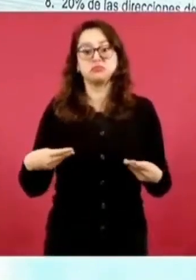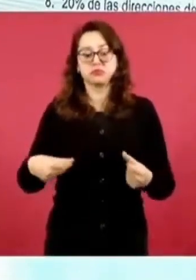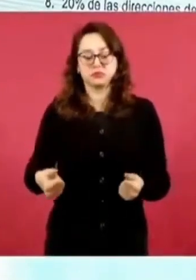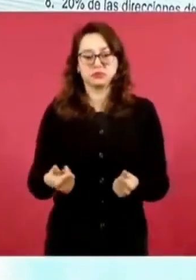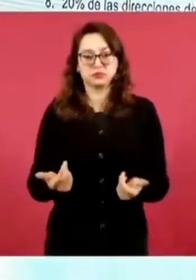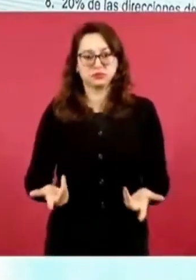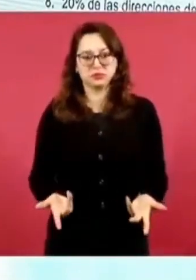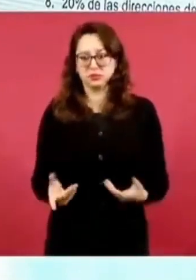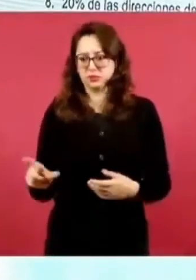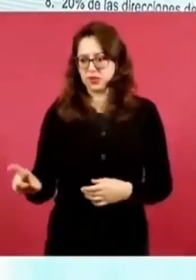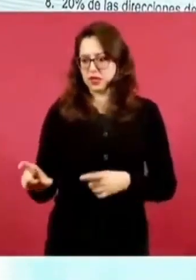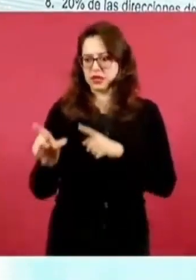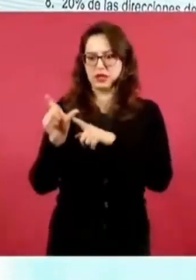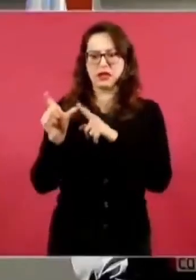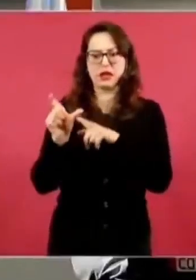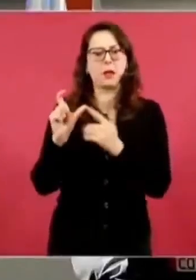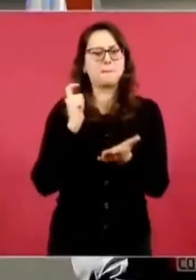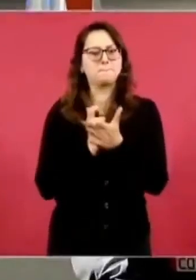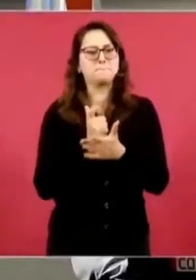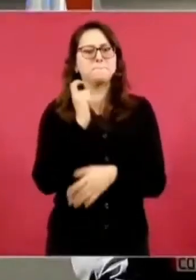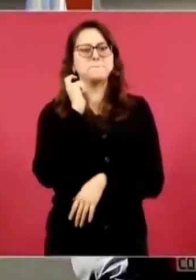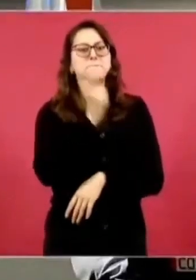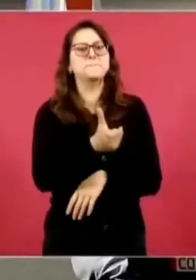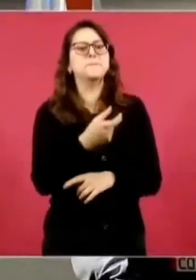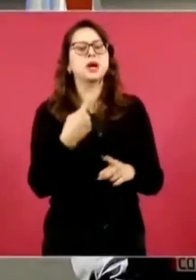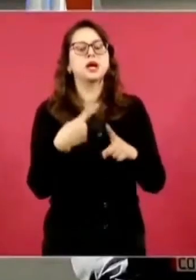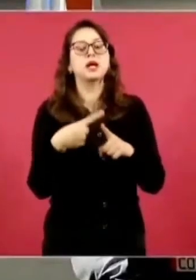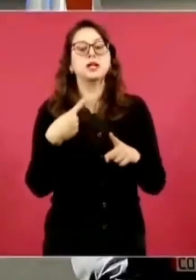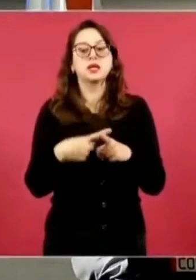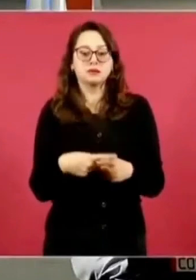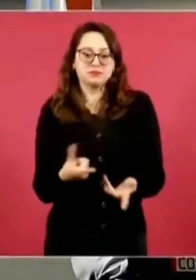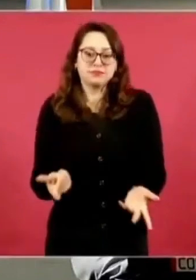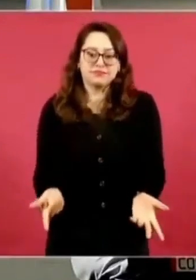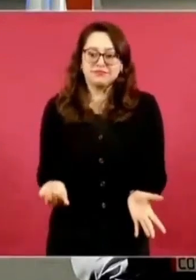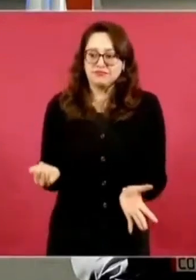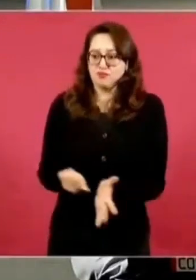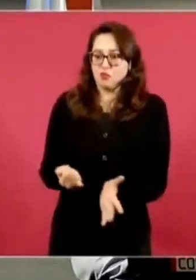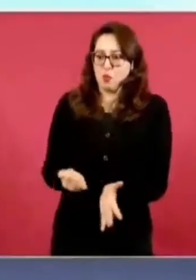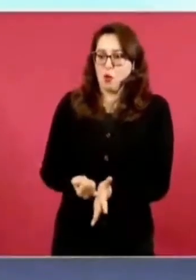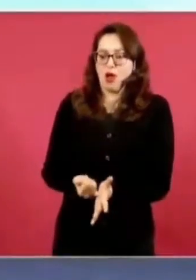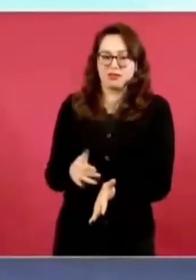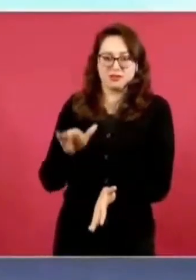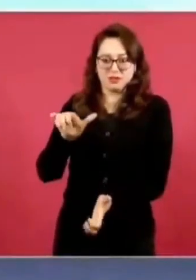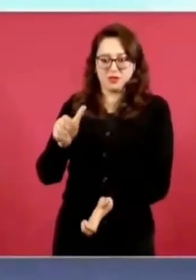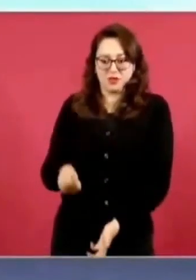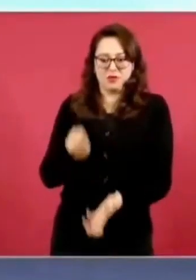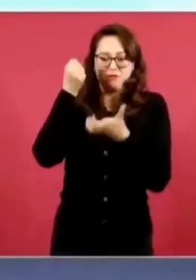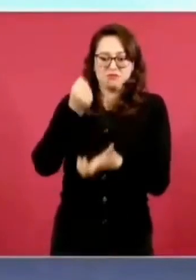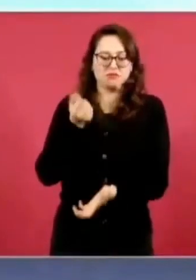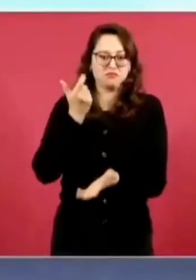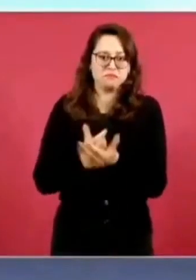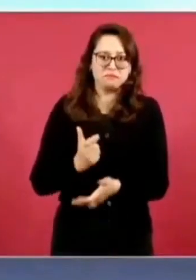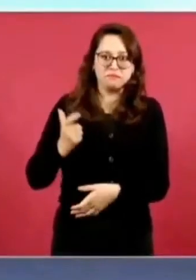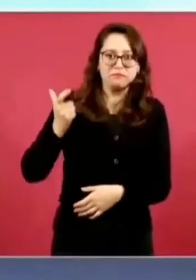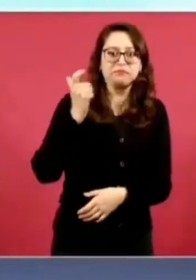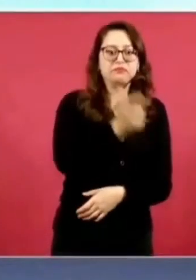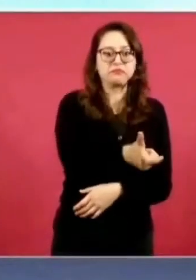pública, que se paga con el presupuesto de todos